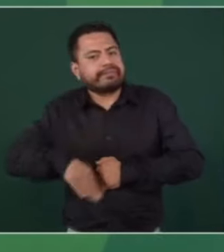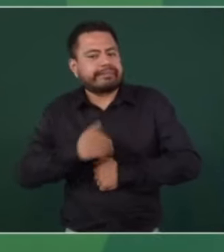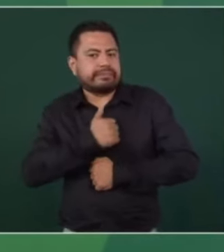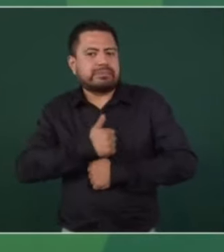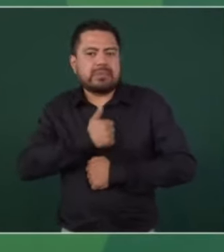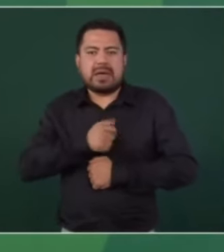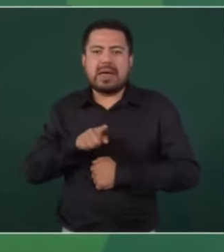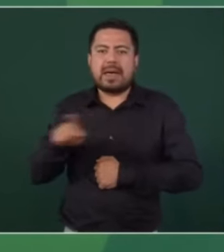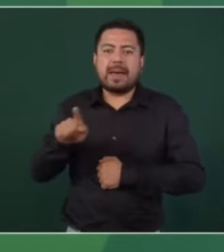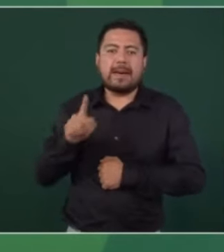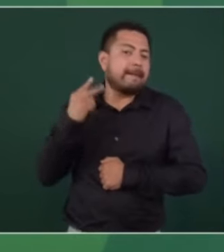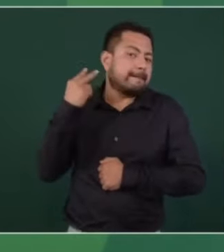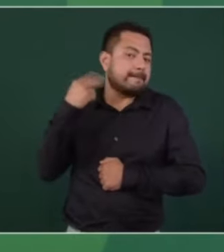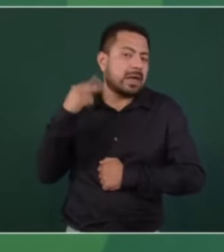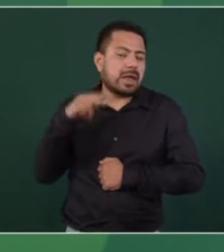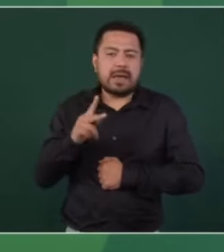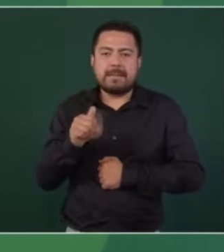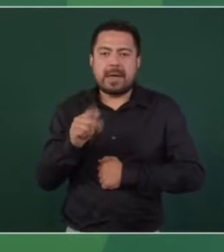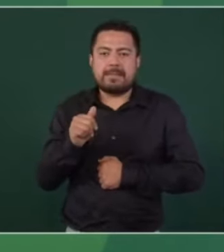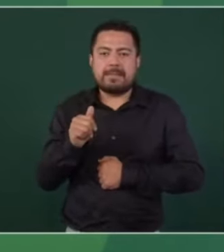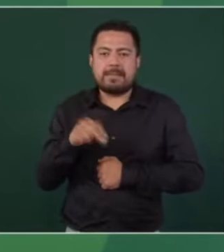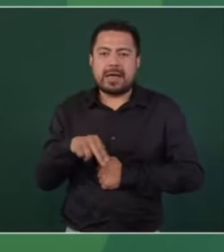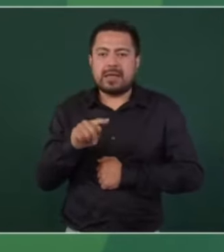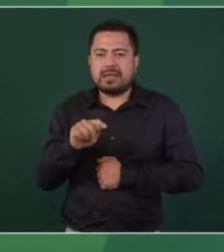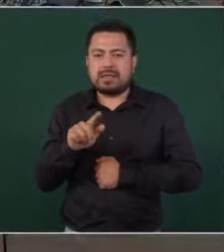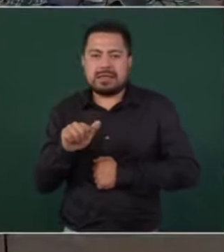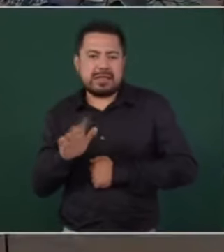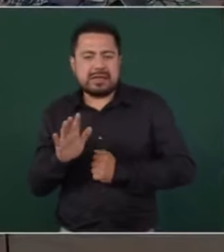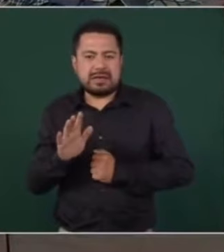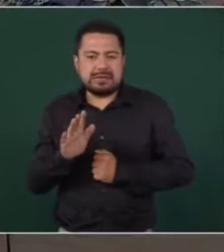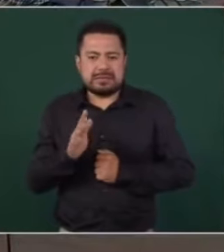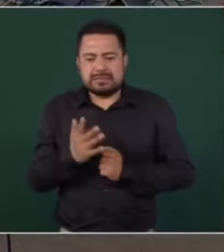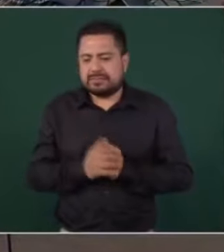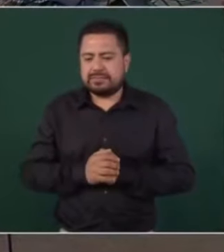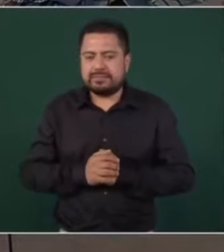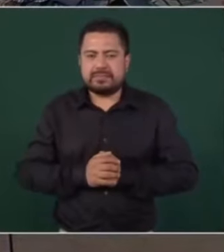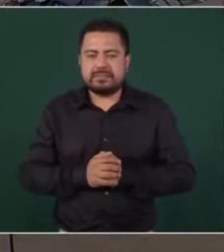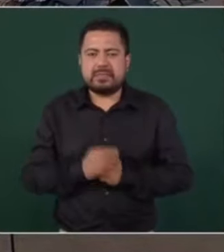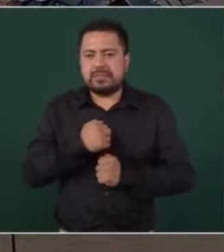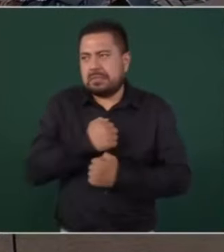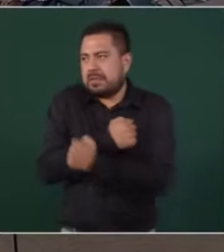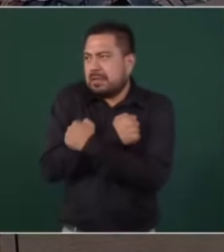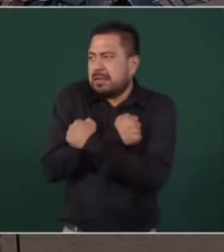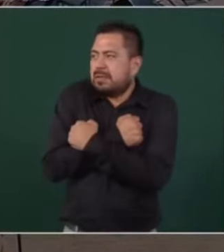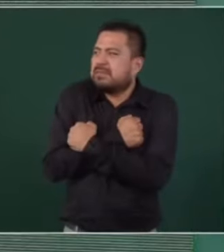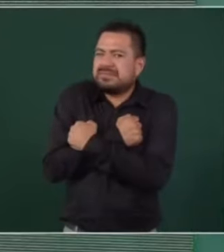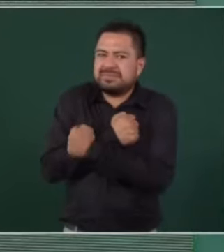Papantla, Veracruz. Les enviamos un abrazo